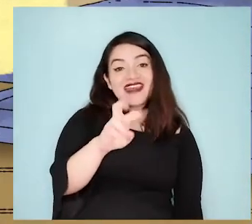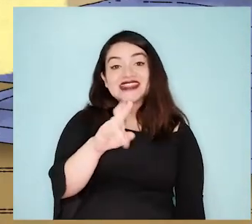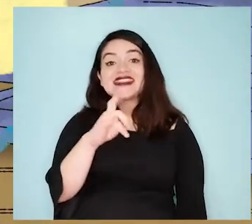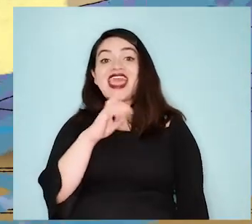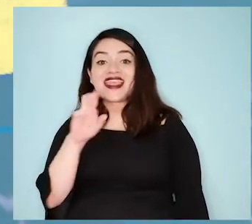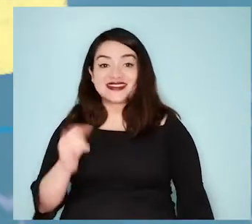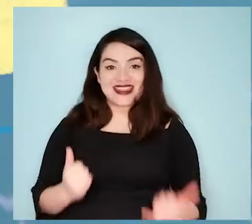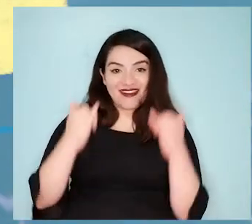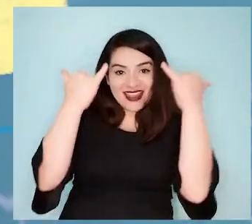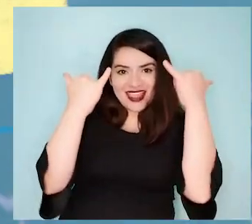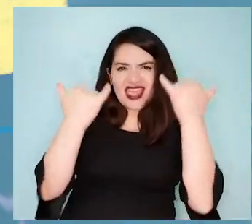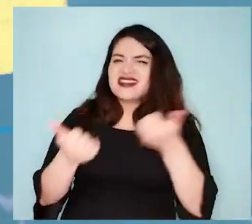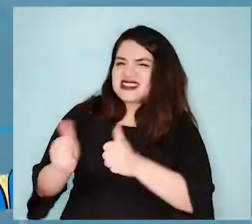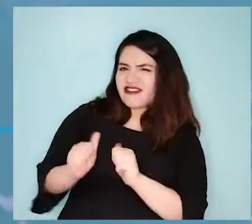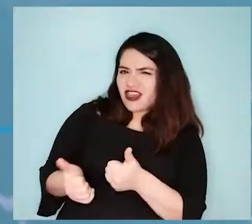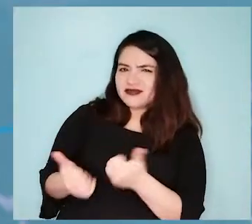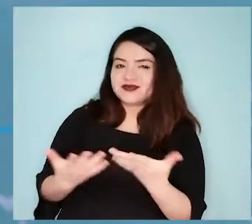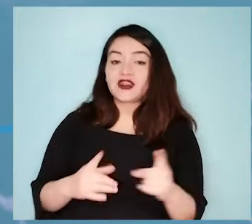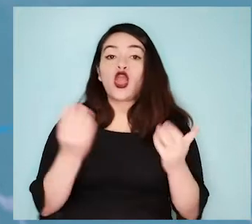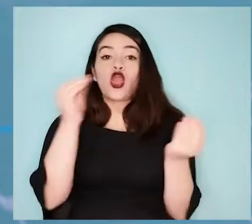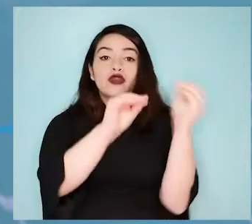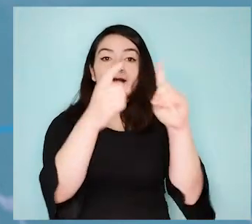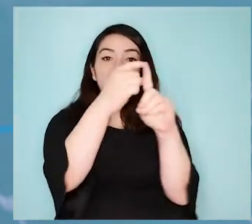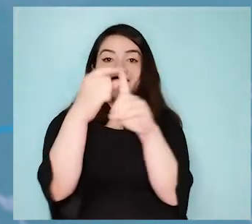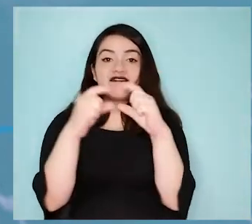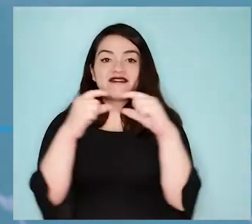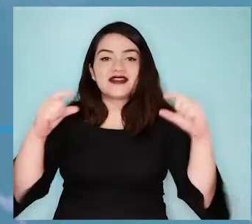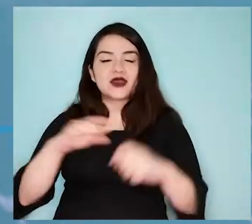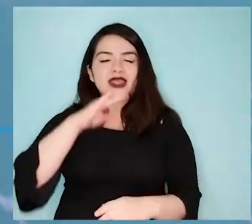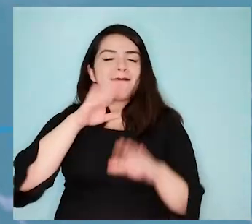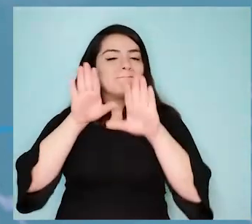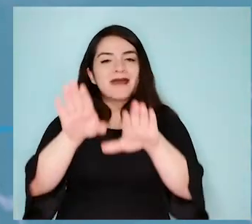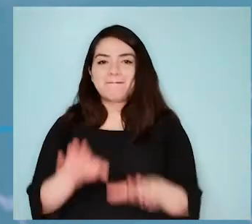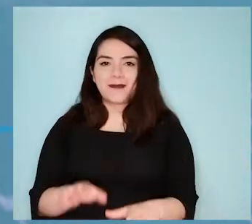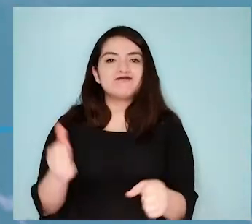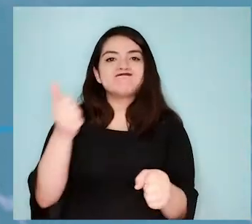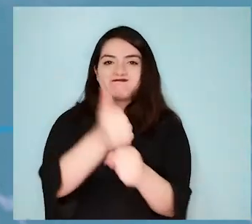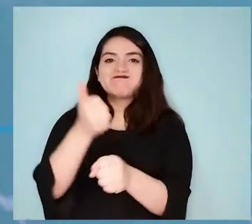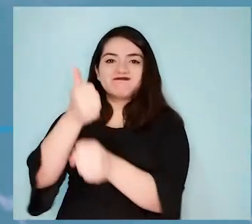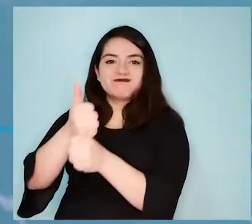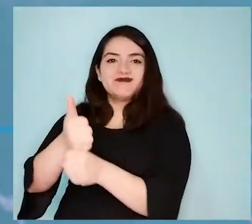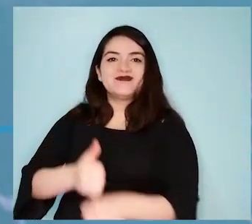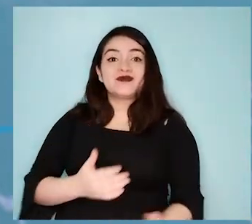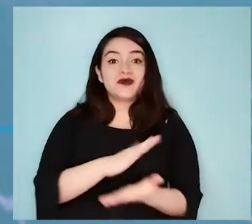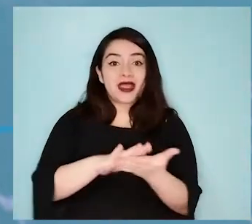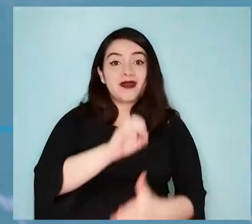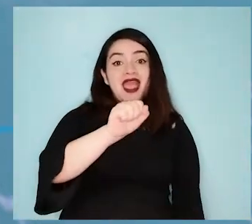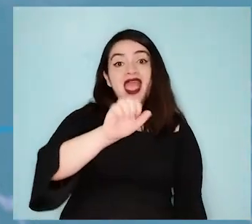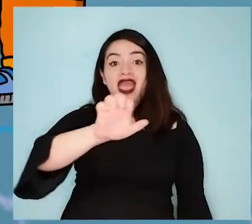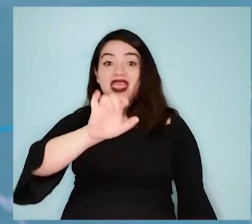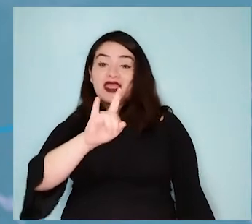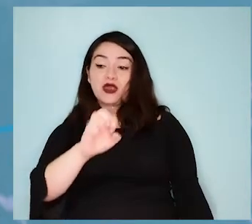El desafío es construir palabras y frases usando siempre la misma vocal. Como por ejemplo...